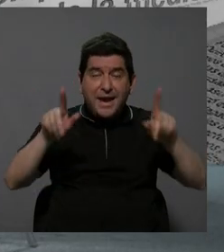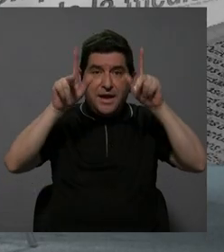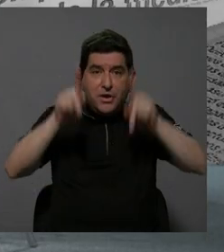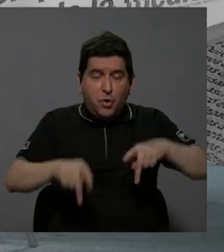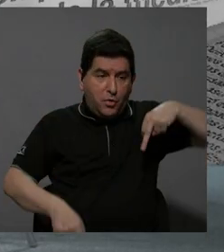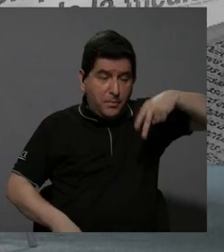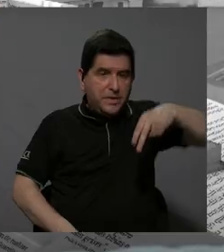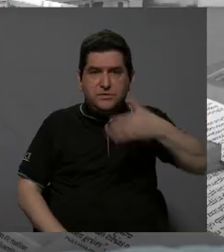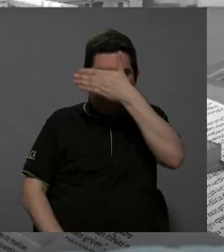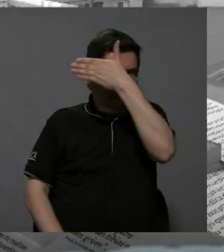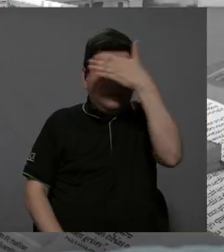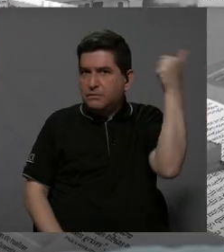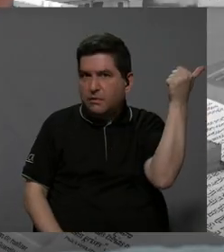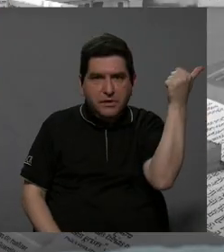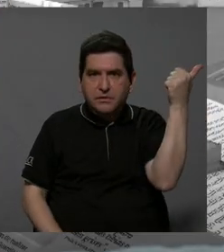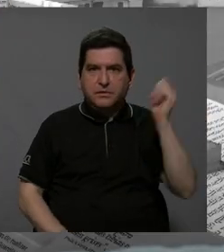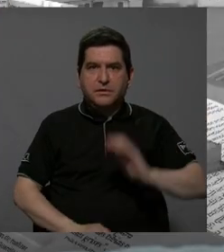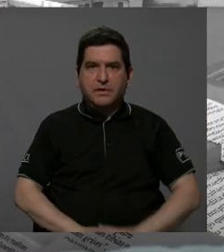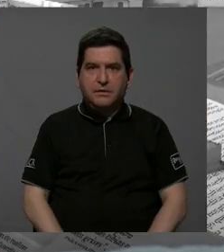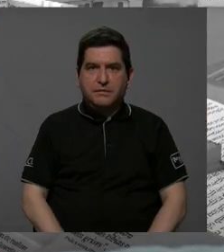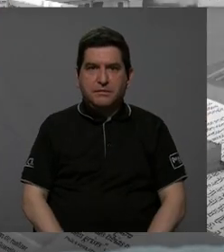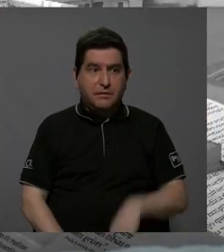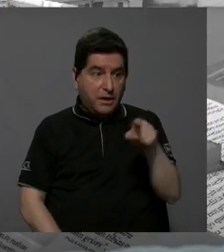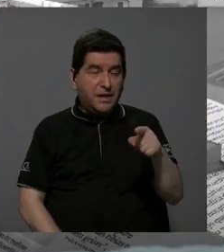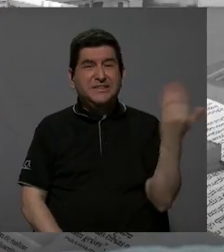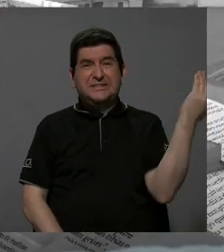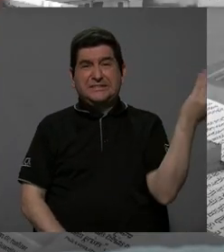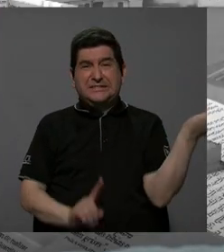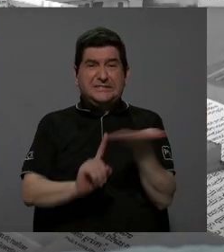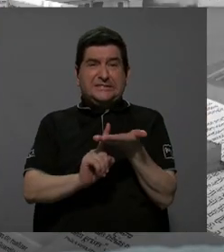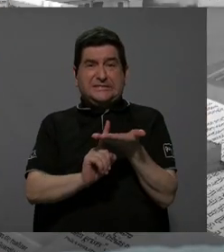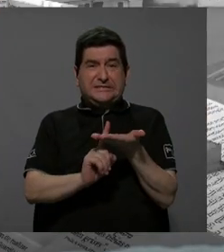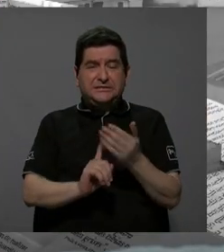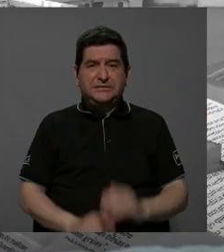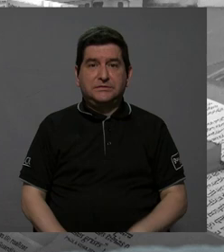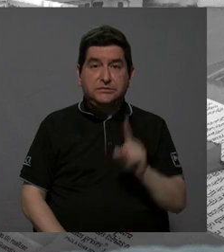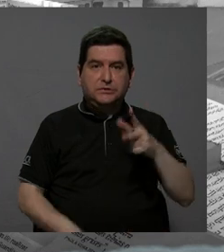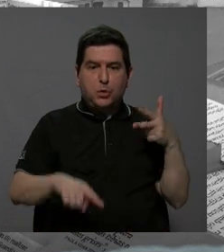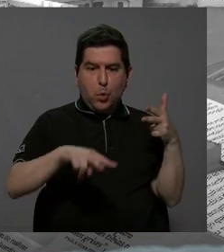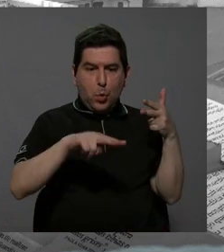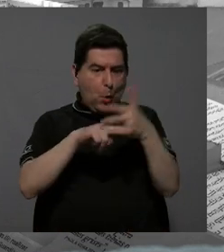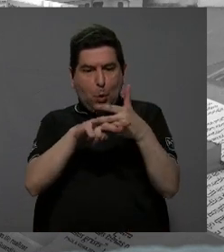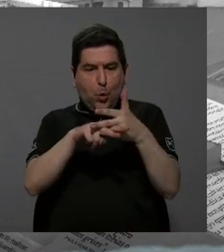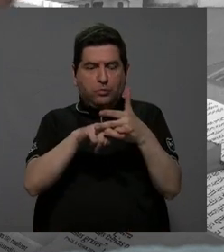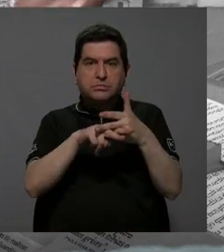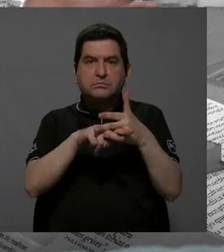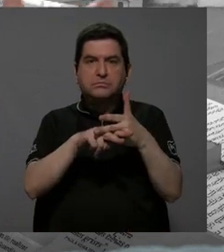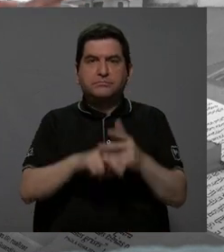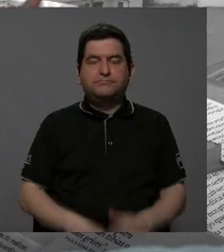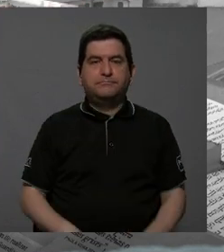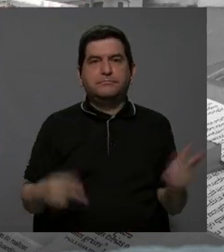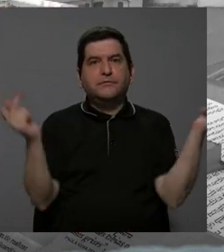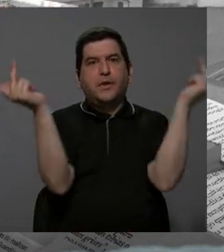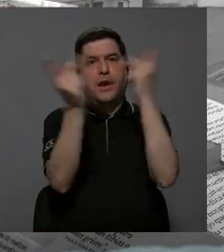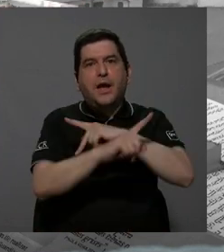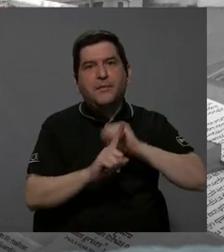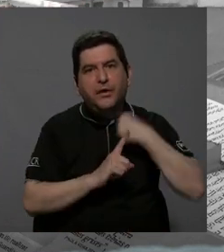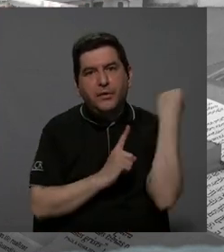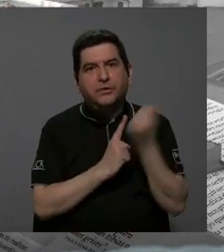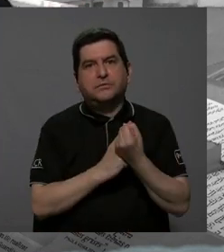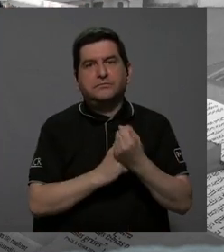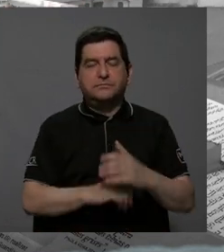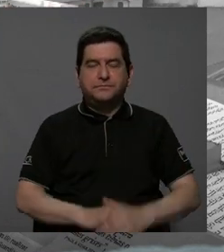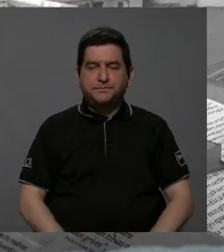los podemos olvidar porque son víctimas, o sea, cuando son víctimas de un atropello es la peor parte que llevan.